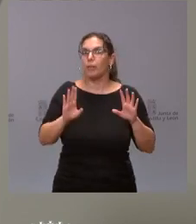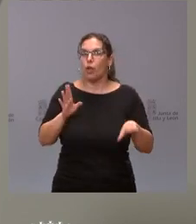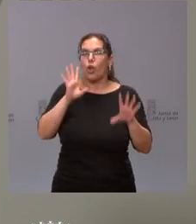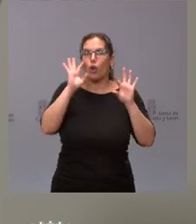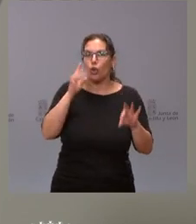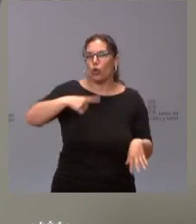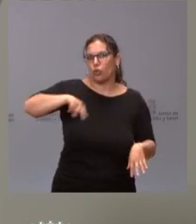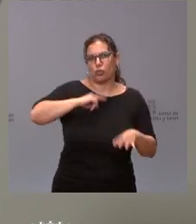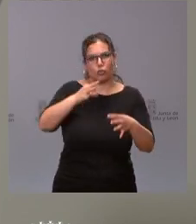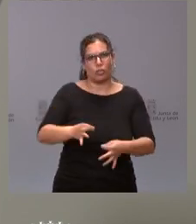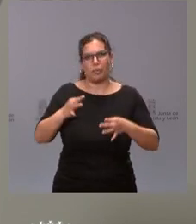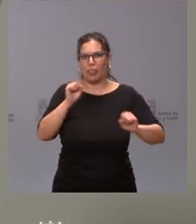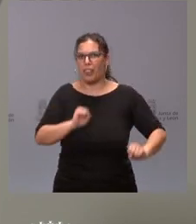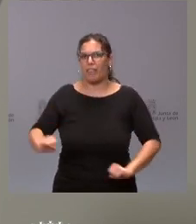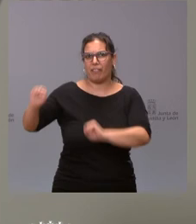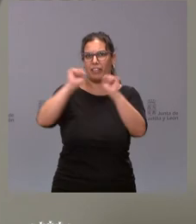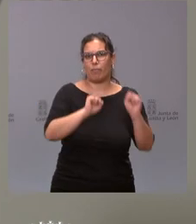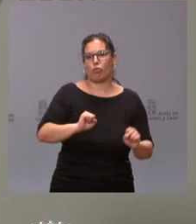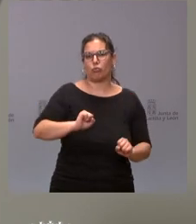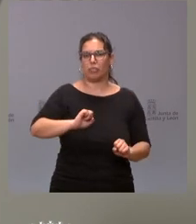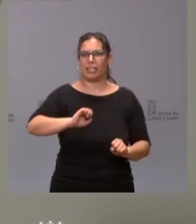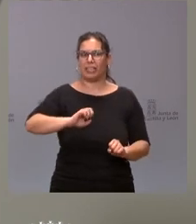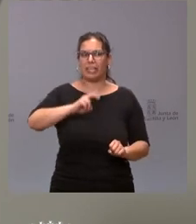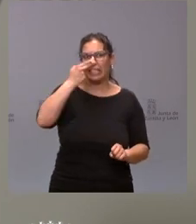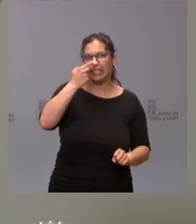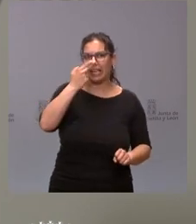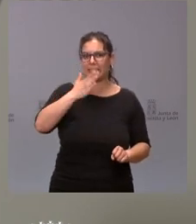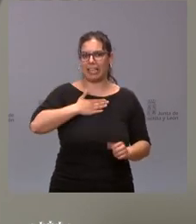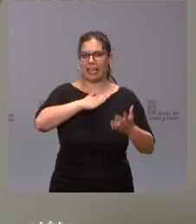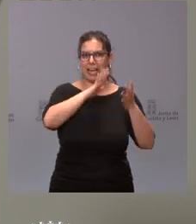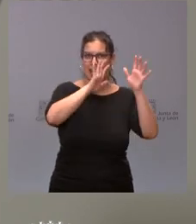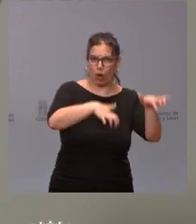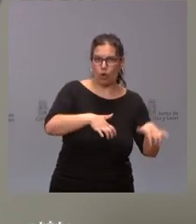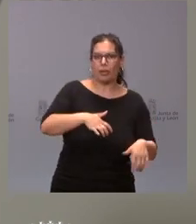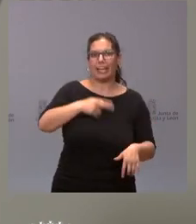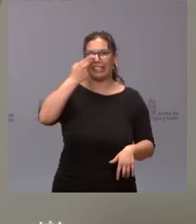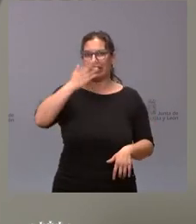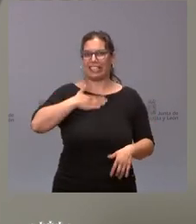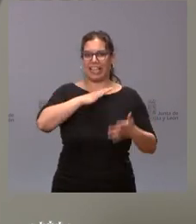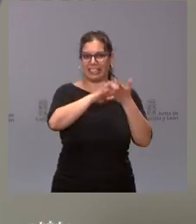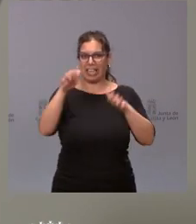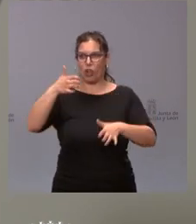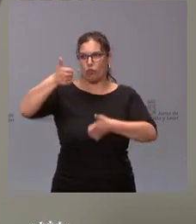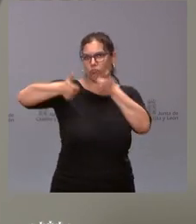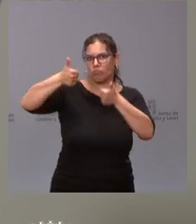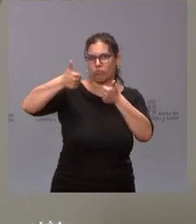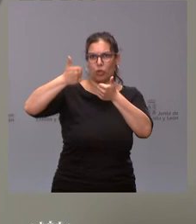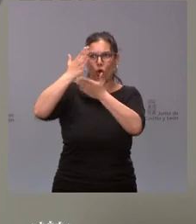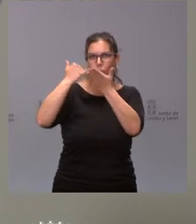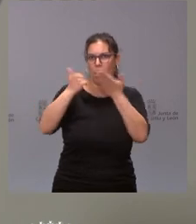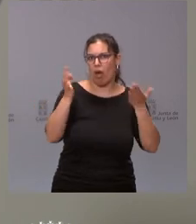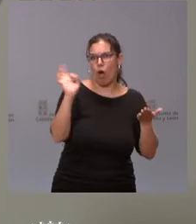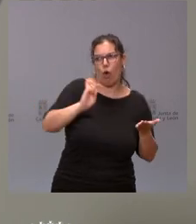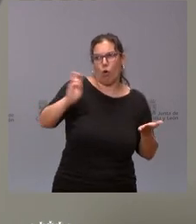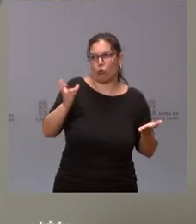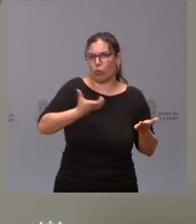a defender los intereses de León y los intereses de Castilla y León frente a cualquier otra comunidad autónoma o frente a cualquier otro